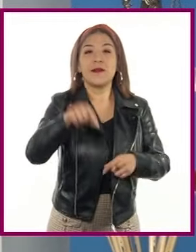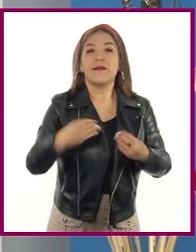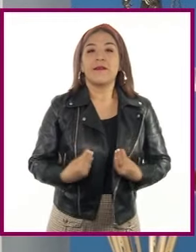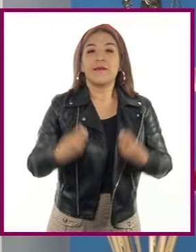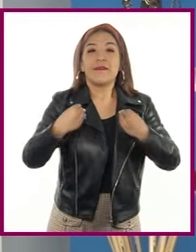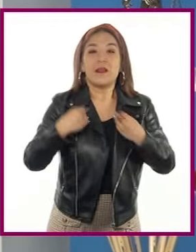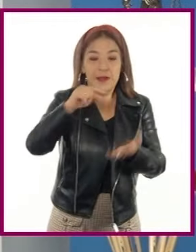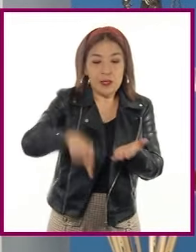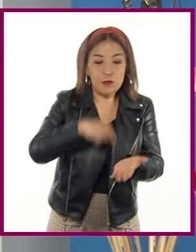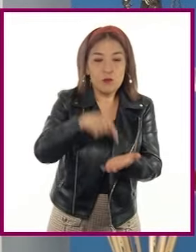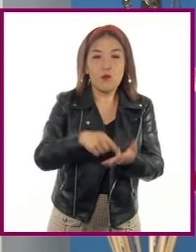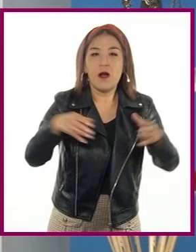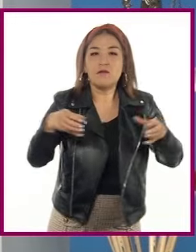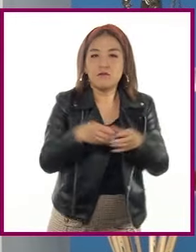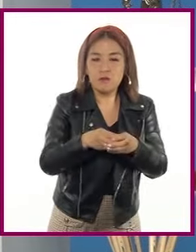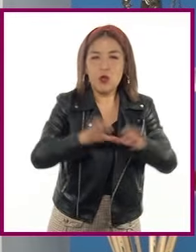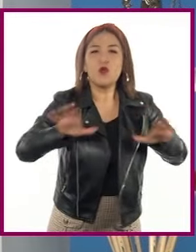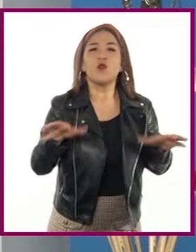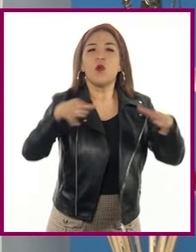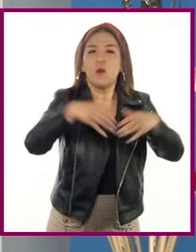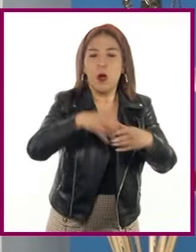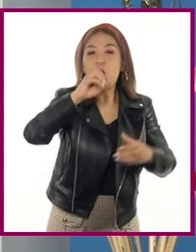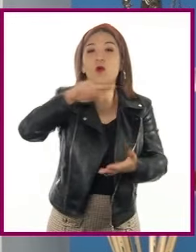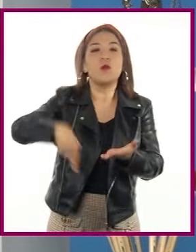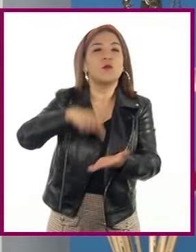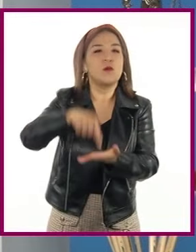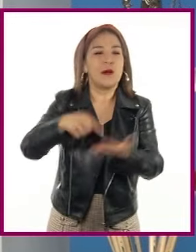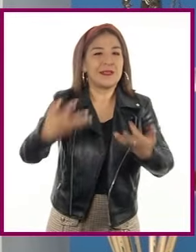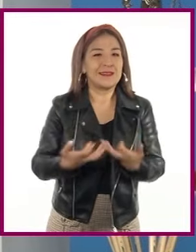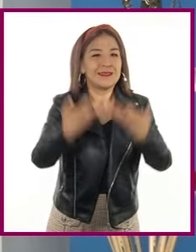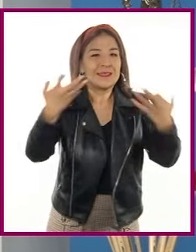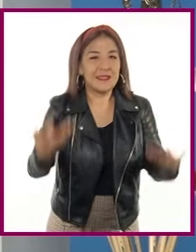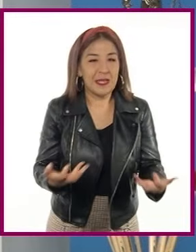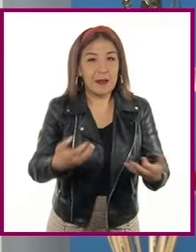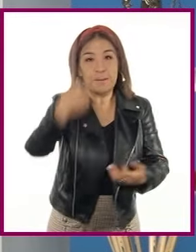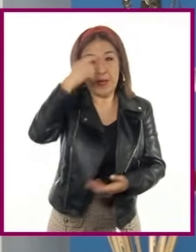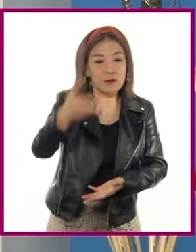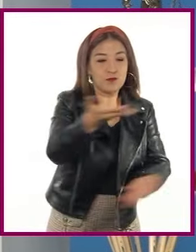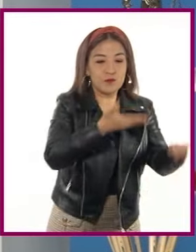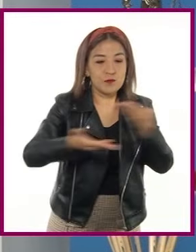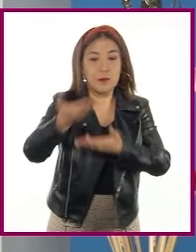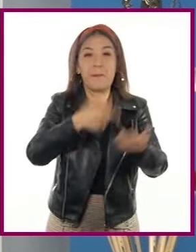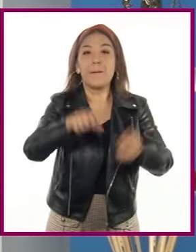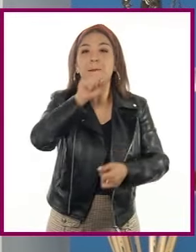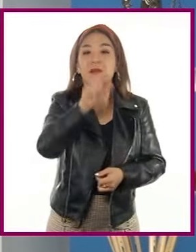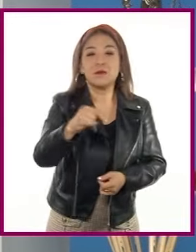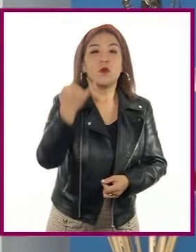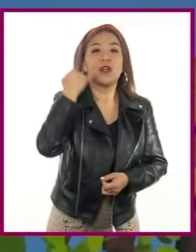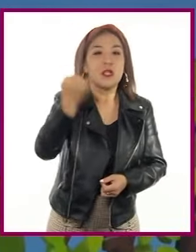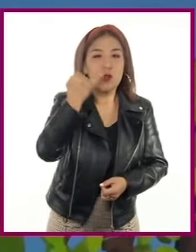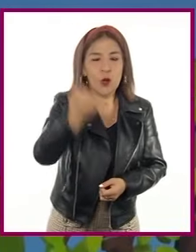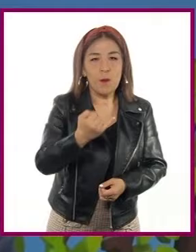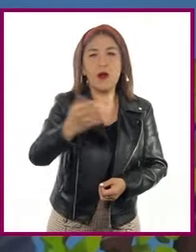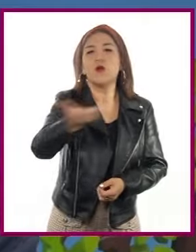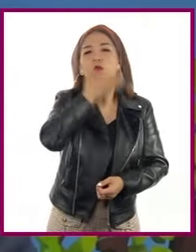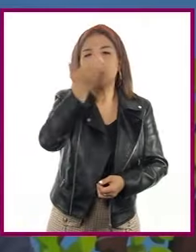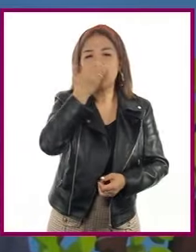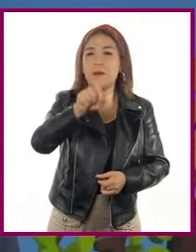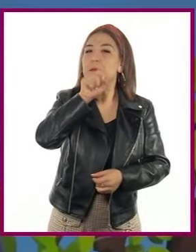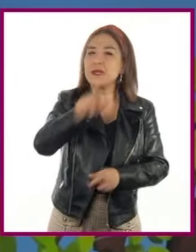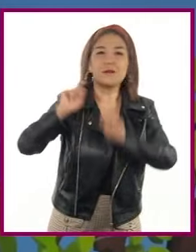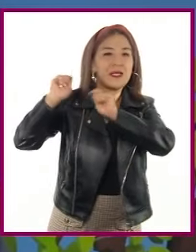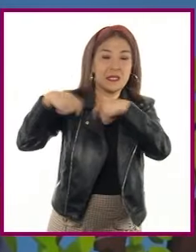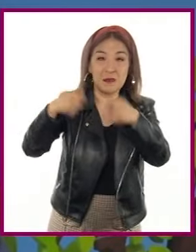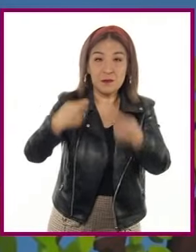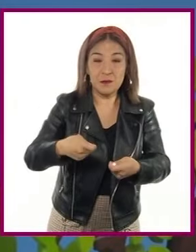lugar, comunidad o territorio y que comparten un idioma además de costumbres y tradiciones. En el